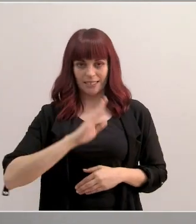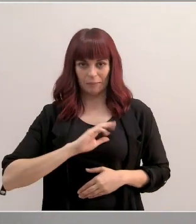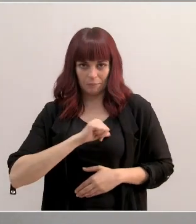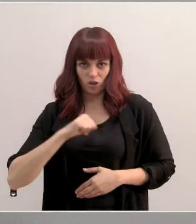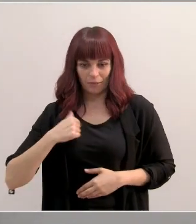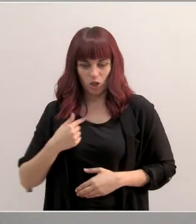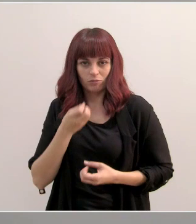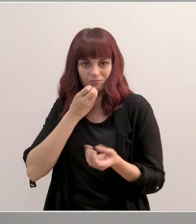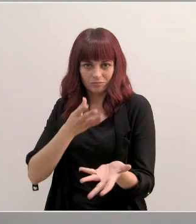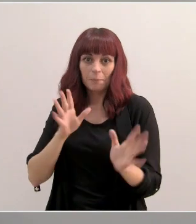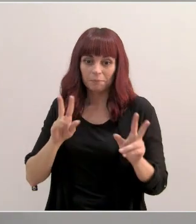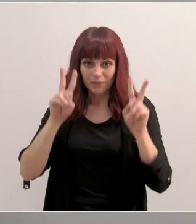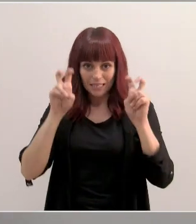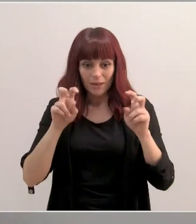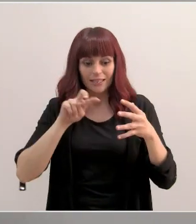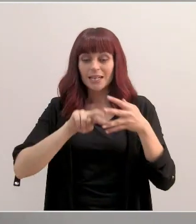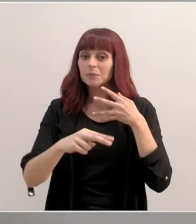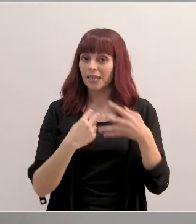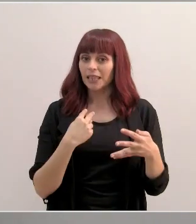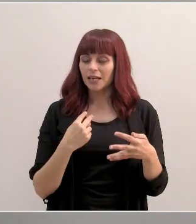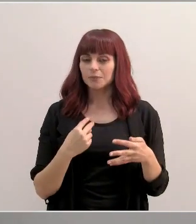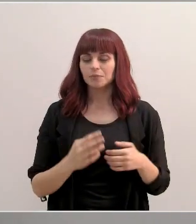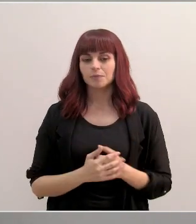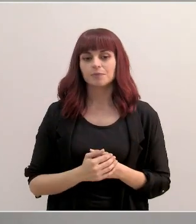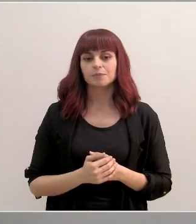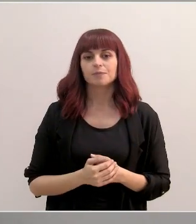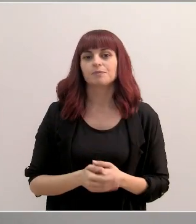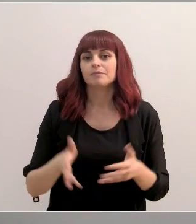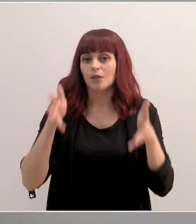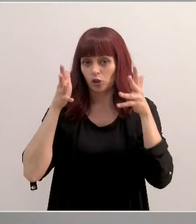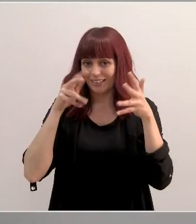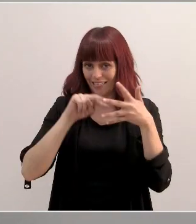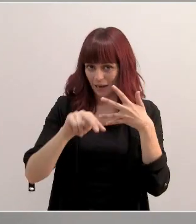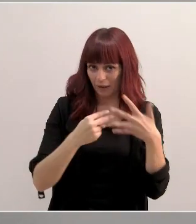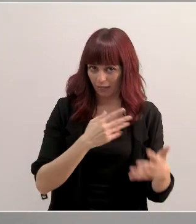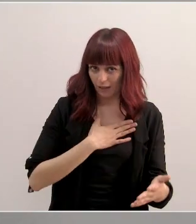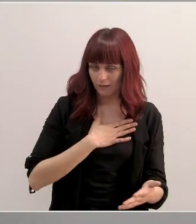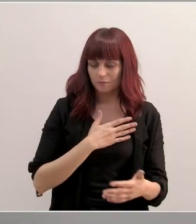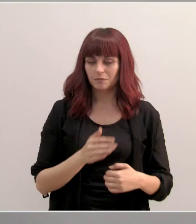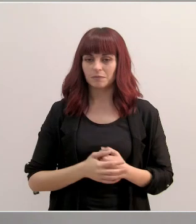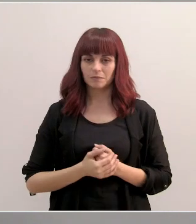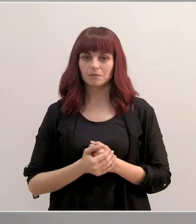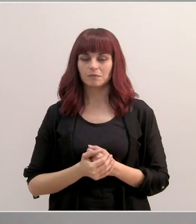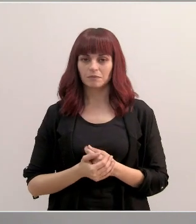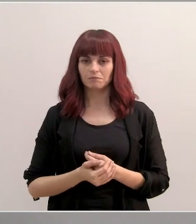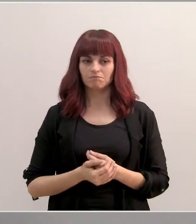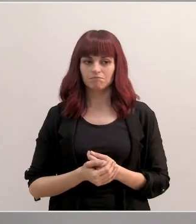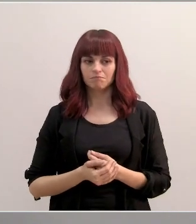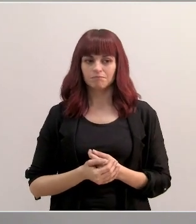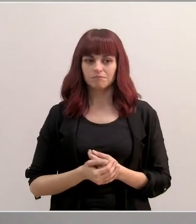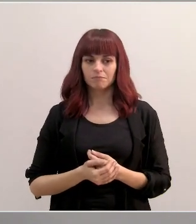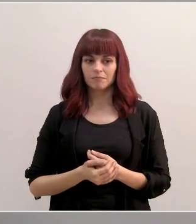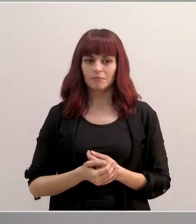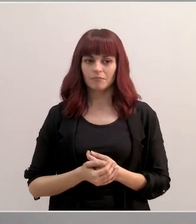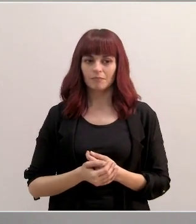Respecto a la cuestión de transparencia, de la Consejería de Transparencia, sí que, bueno, sé